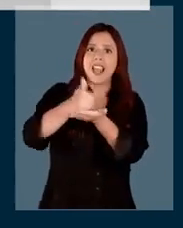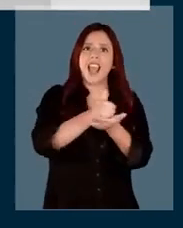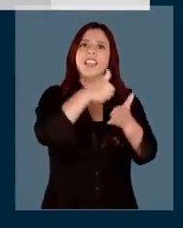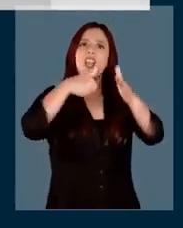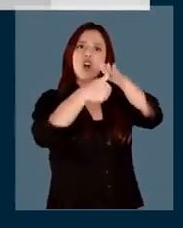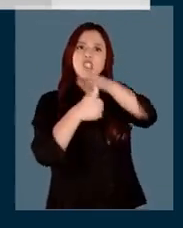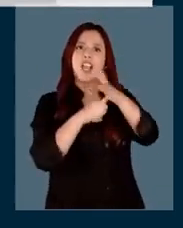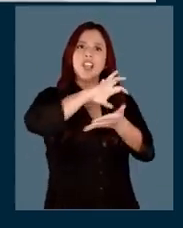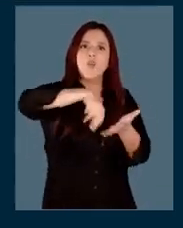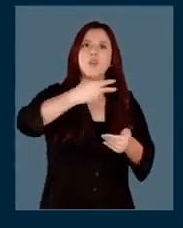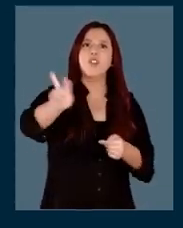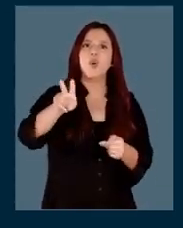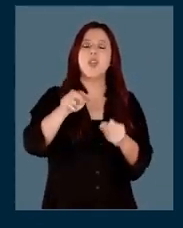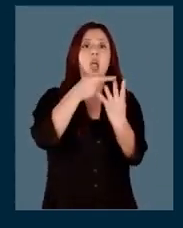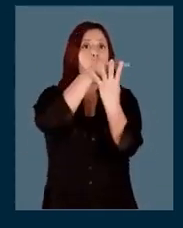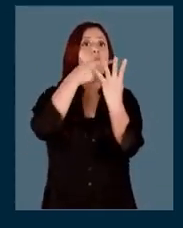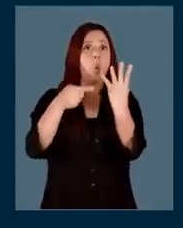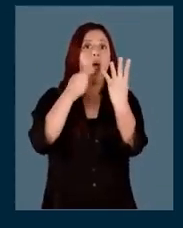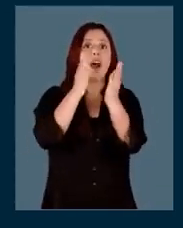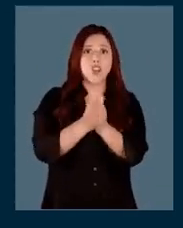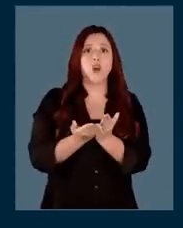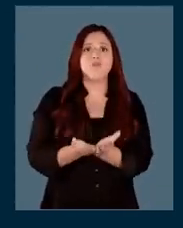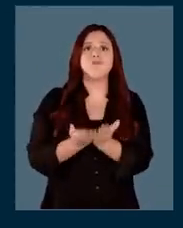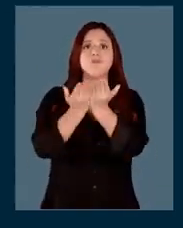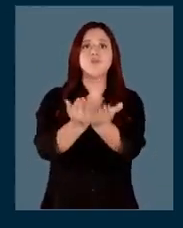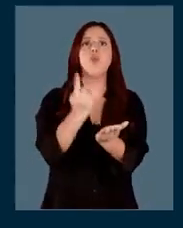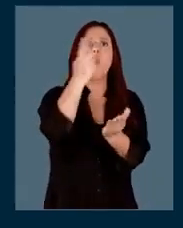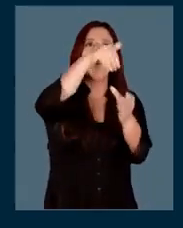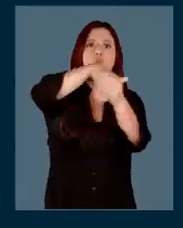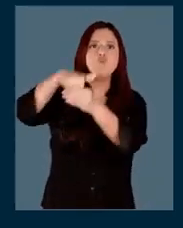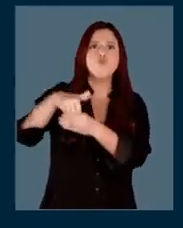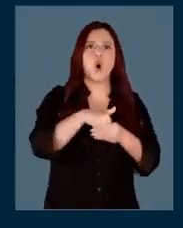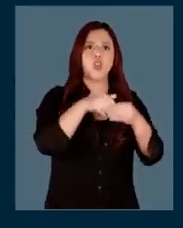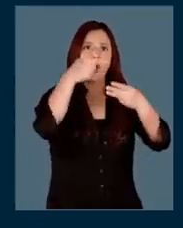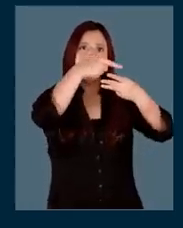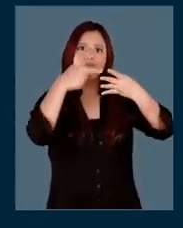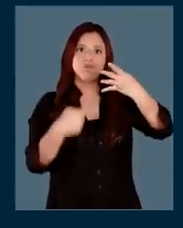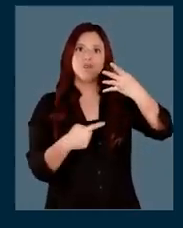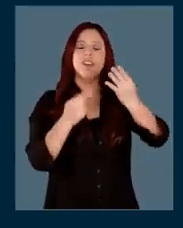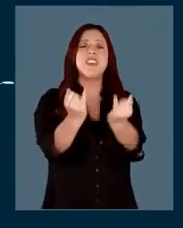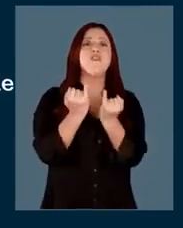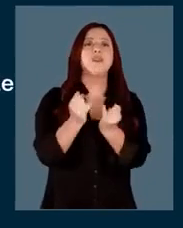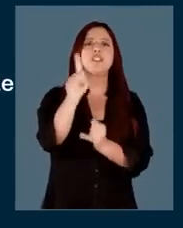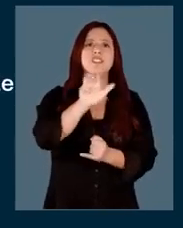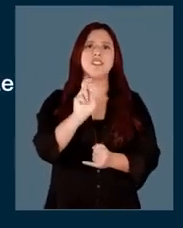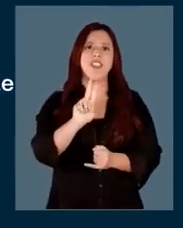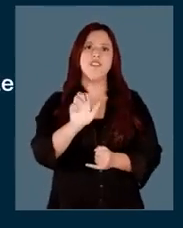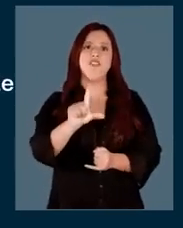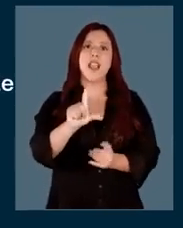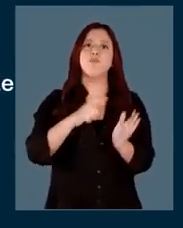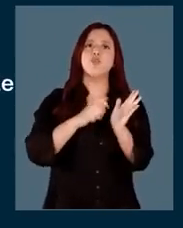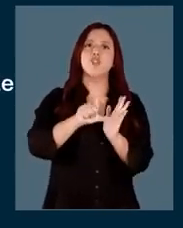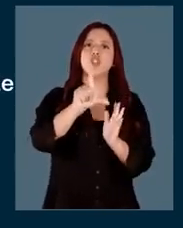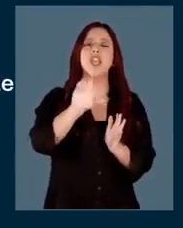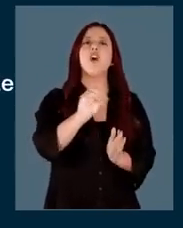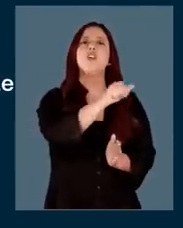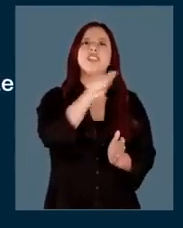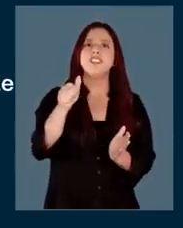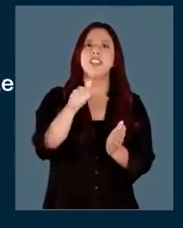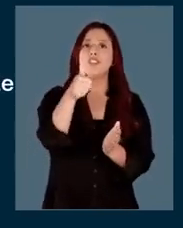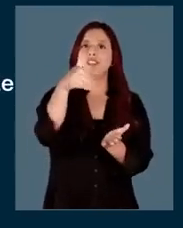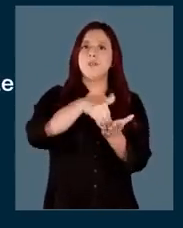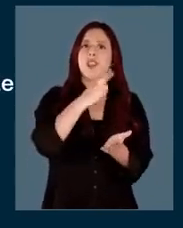concejales de tu comuna. En total, recibirás cuatro cédulas, un voto en cada una. Infórmate en CERVEL.cl o al 600